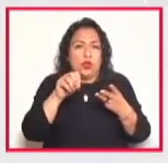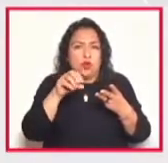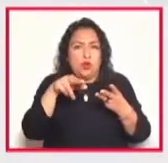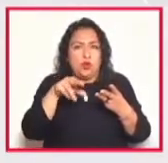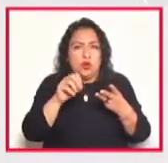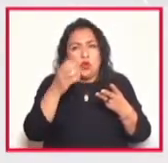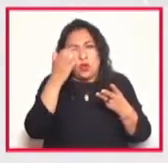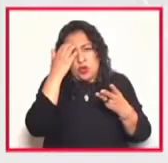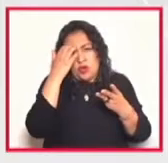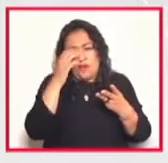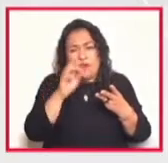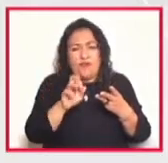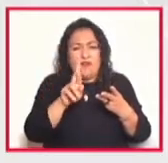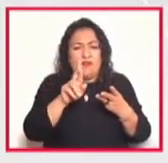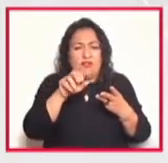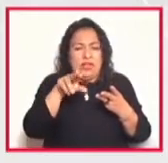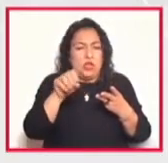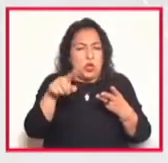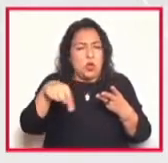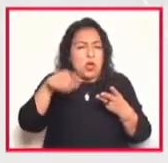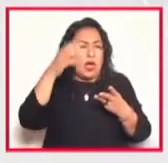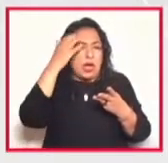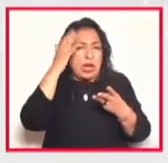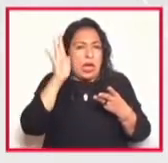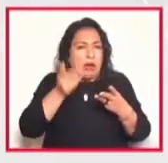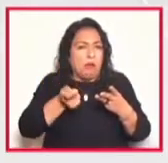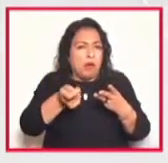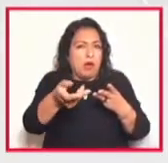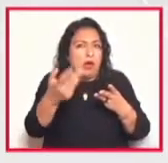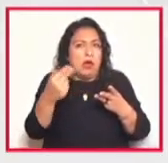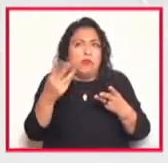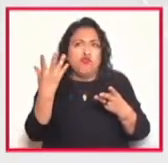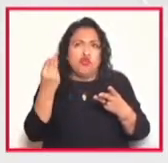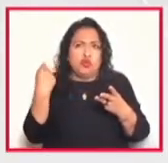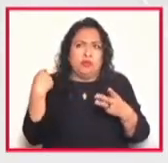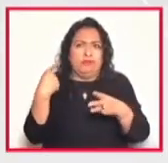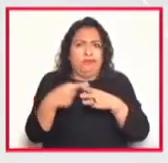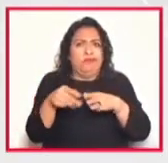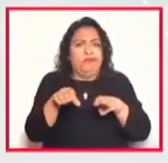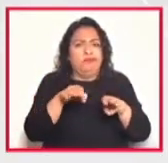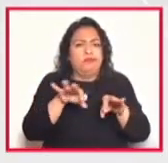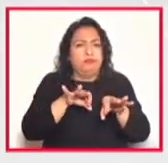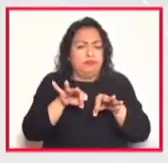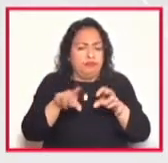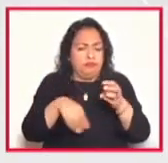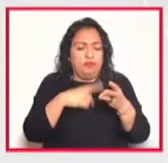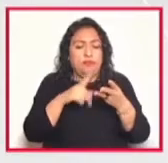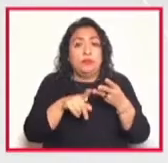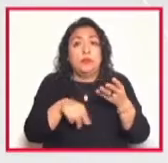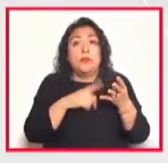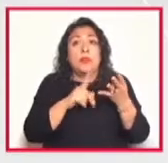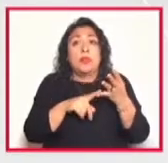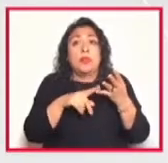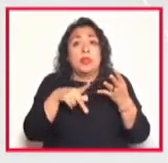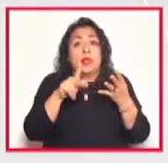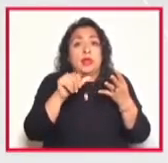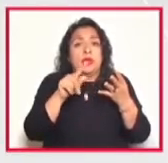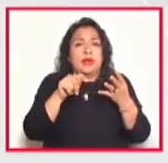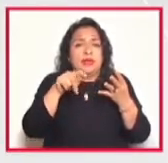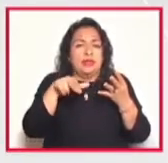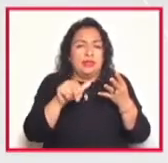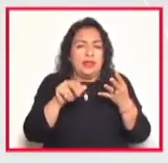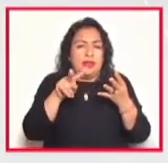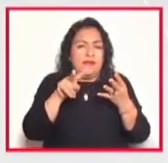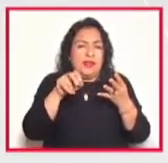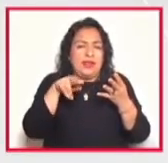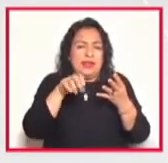Frino. Ustedes ya lo conocen bien, ha estado mucho tiempo trabajando en ello. Katia Vanessa López, que es